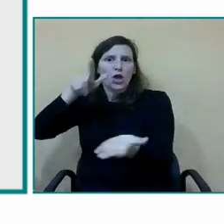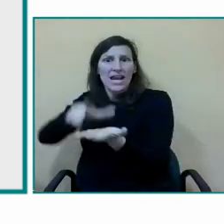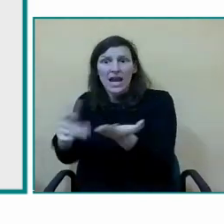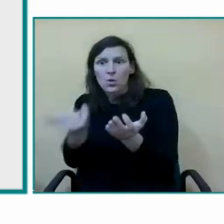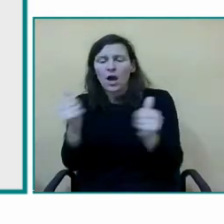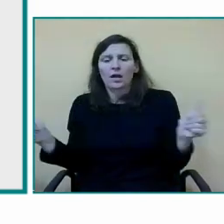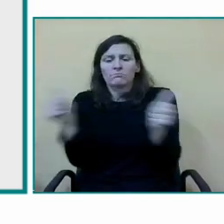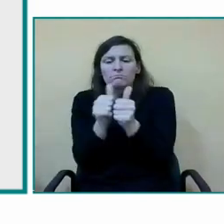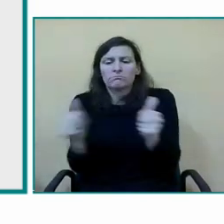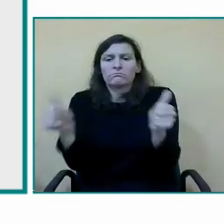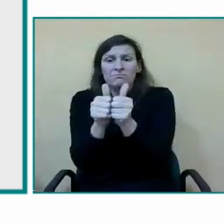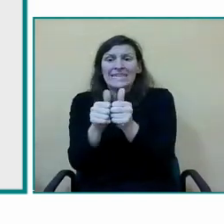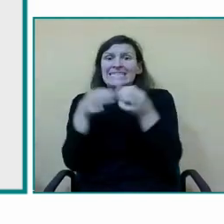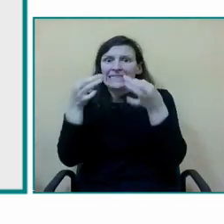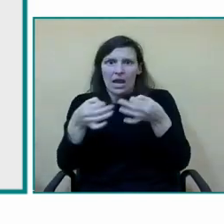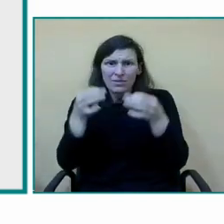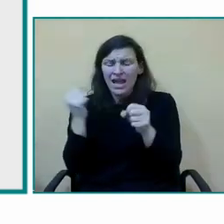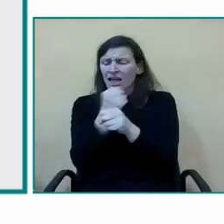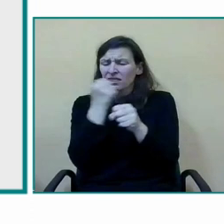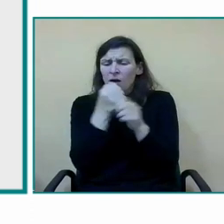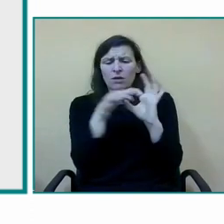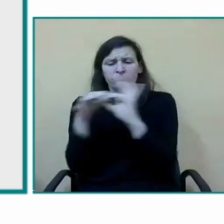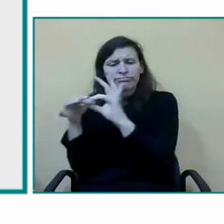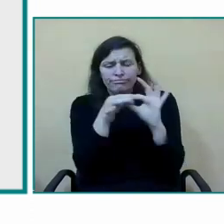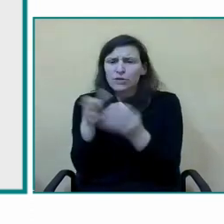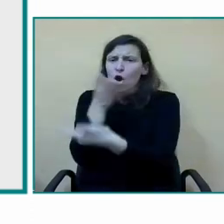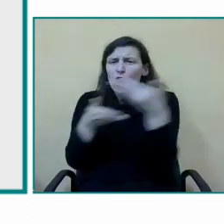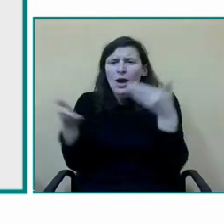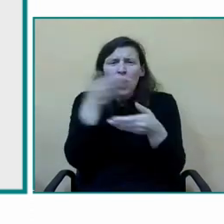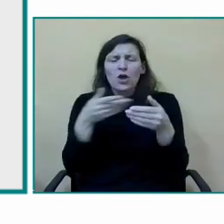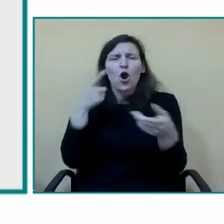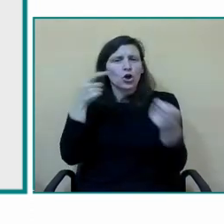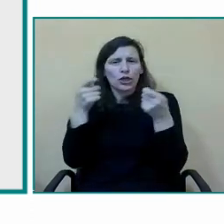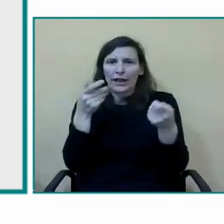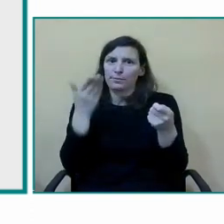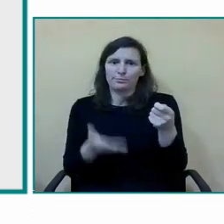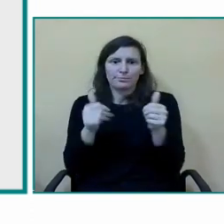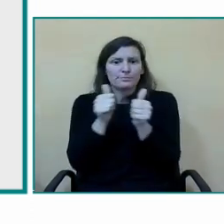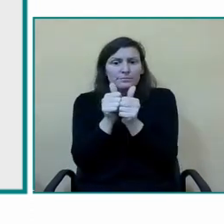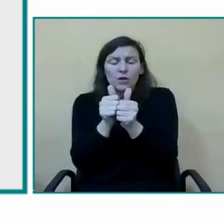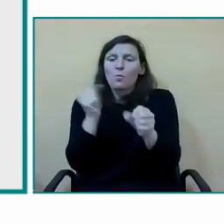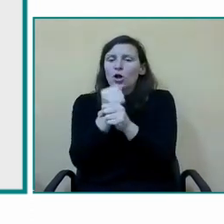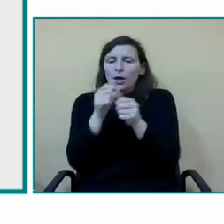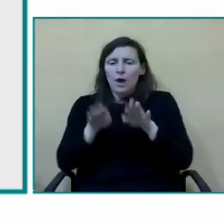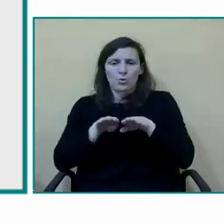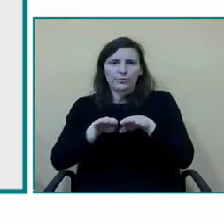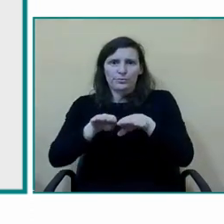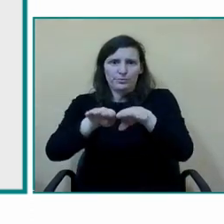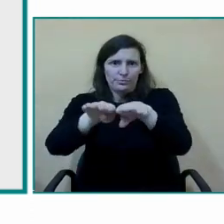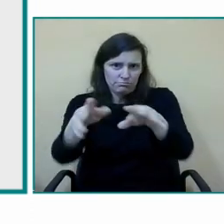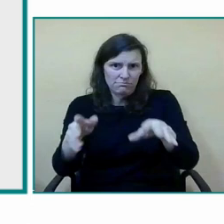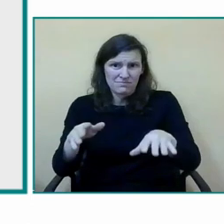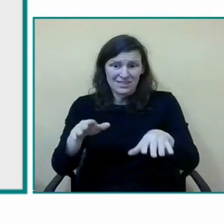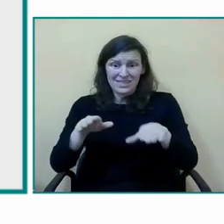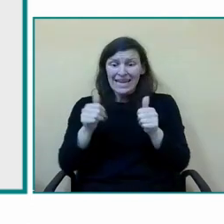van a estar en la misma línea de trabajo coordinadas y colaborando conjuntamente en todo el grupo clase